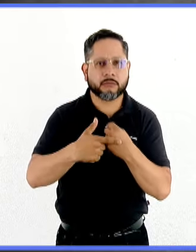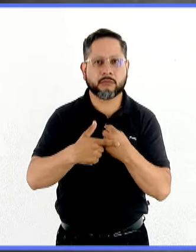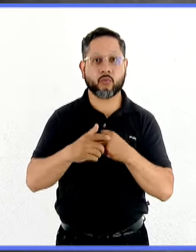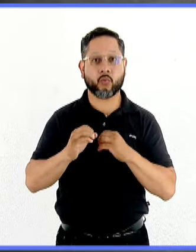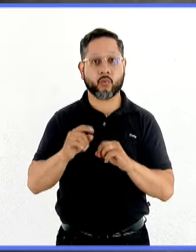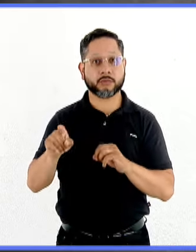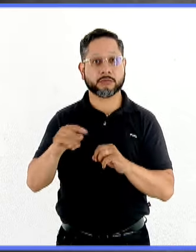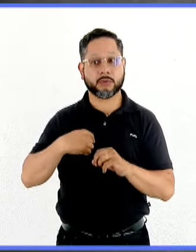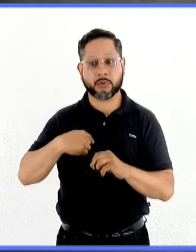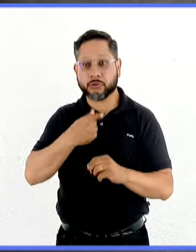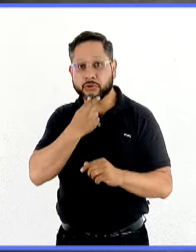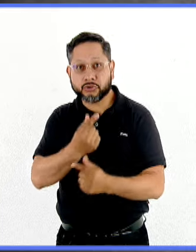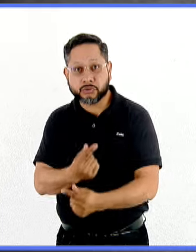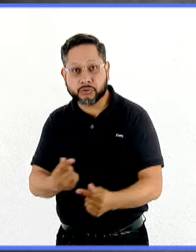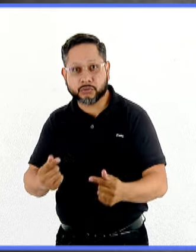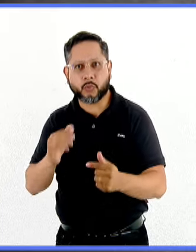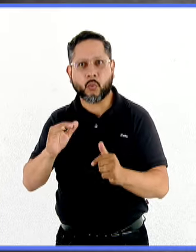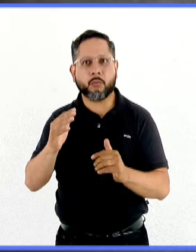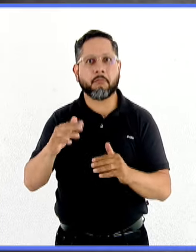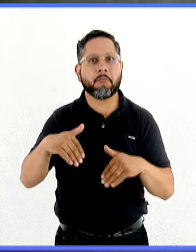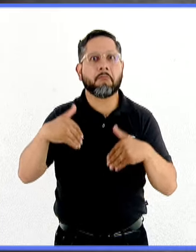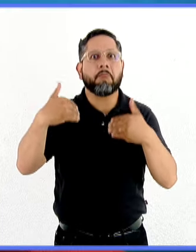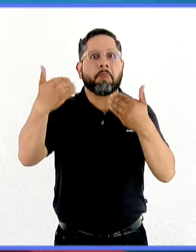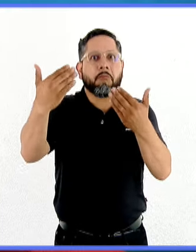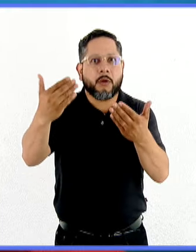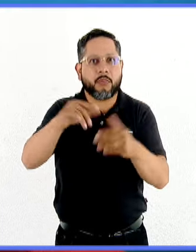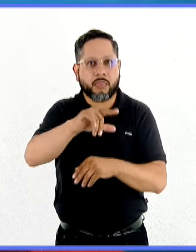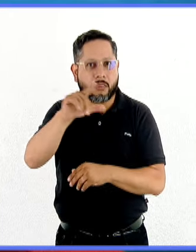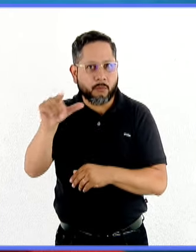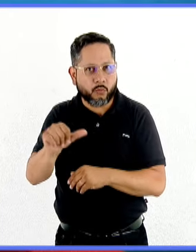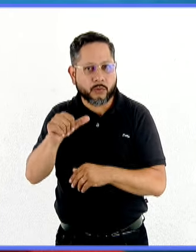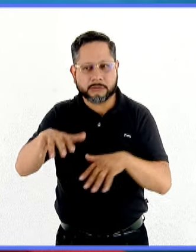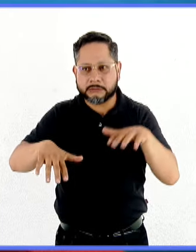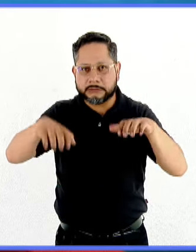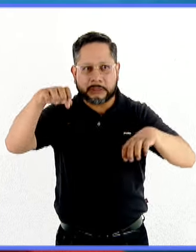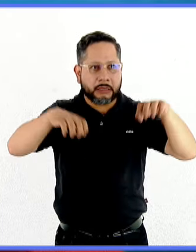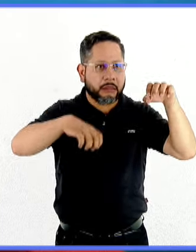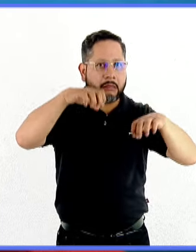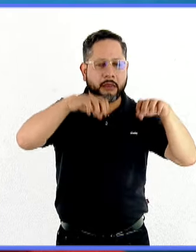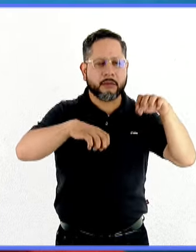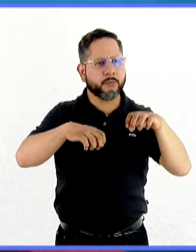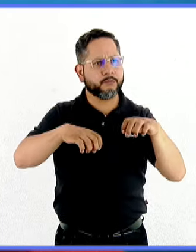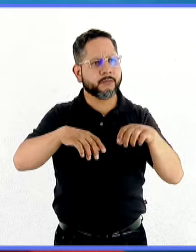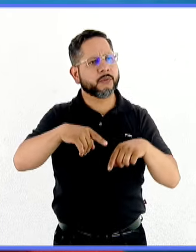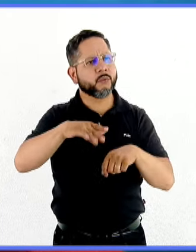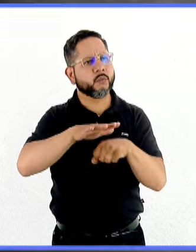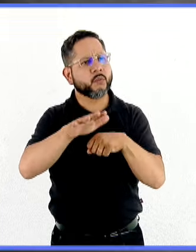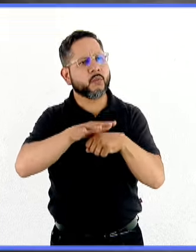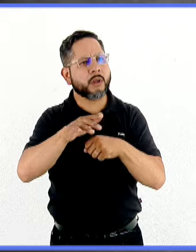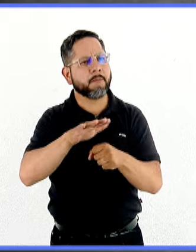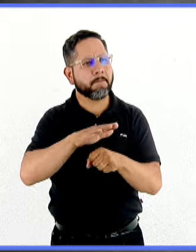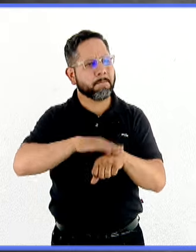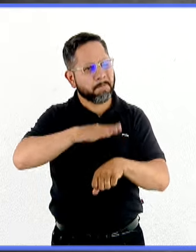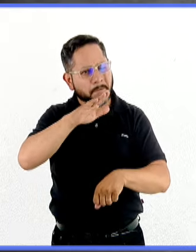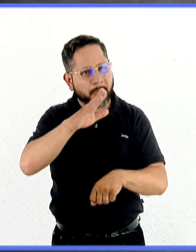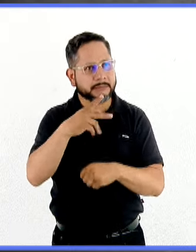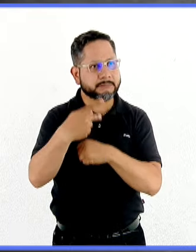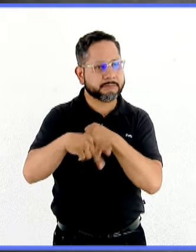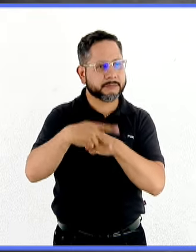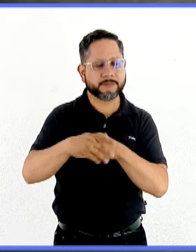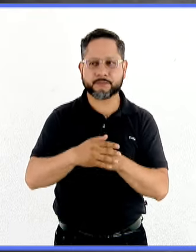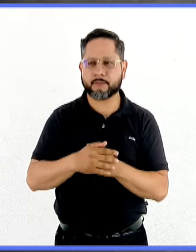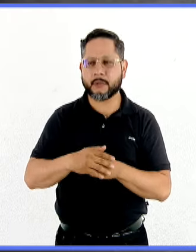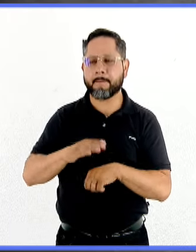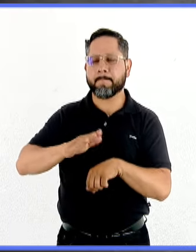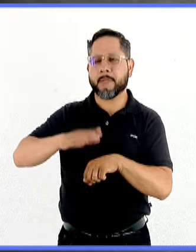dependiendo de muchas de las actividades que los sujetos realizan. Estas son las edades, las poblaciones más vulnerables. Sí, se observa que es más prevalente